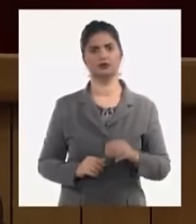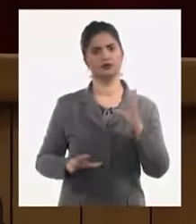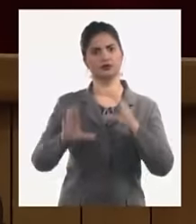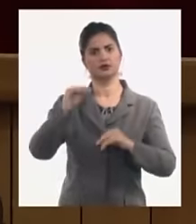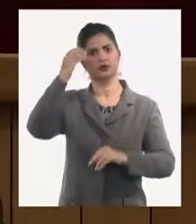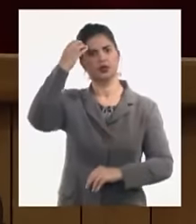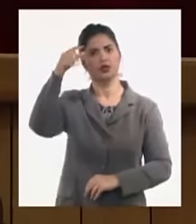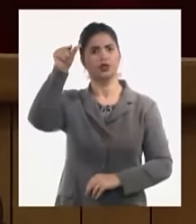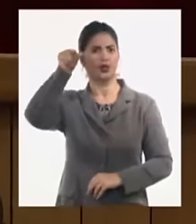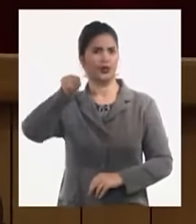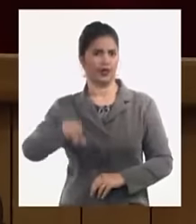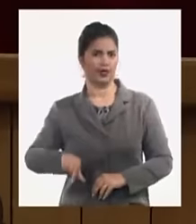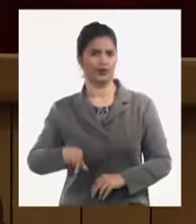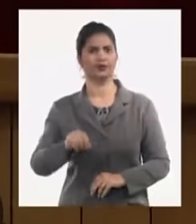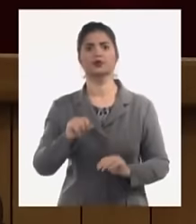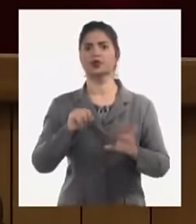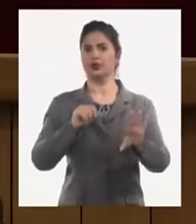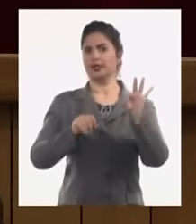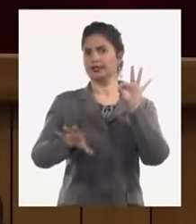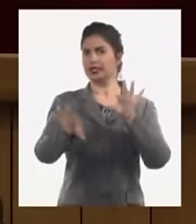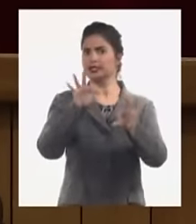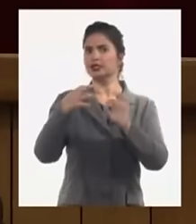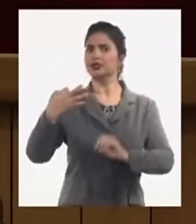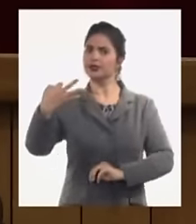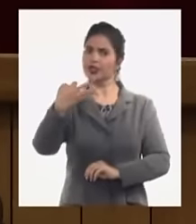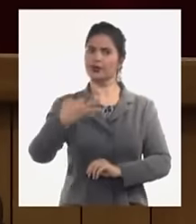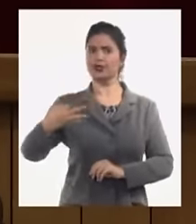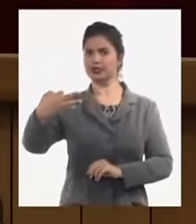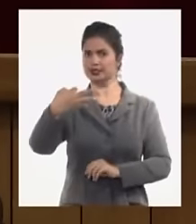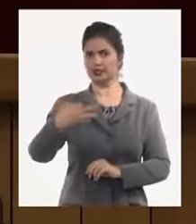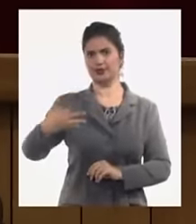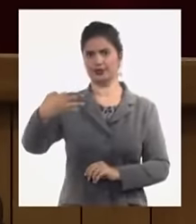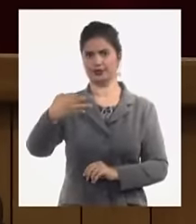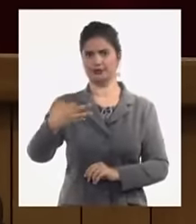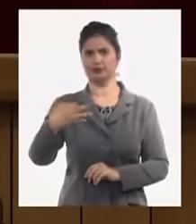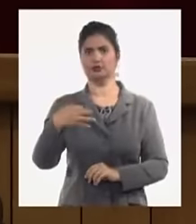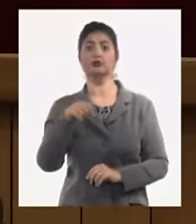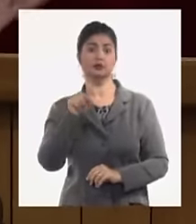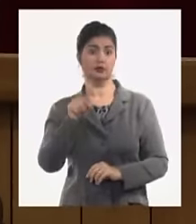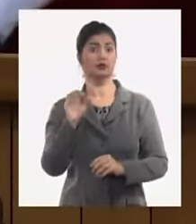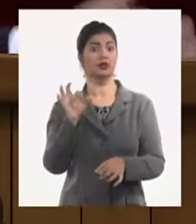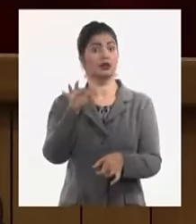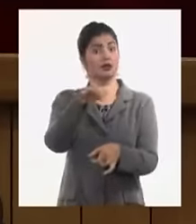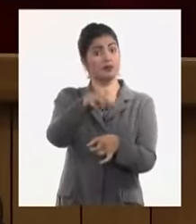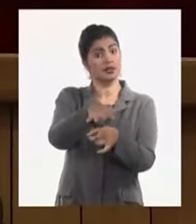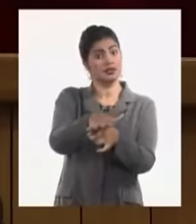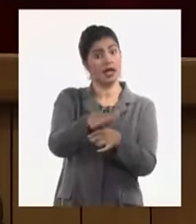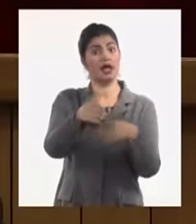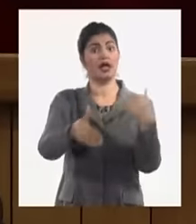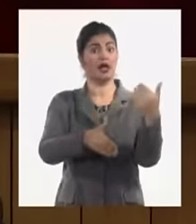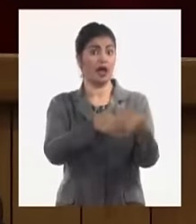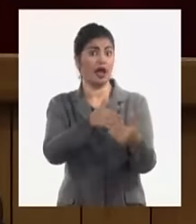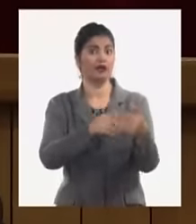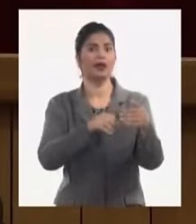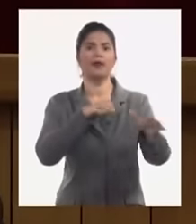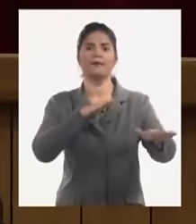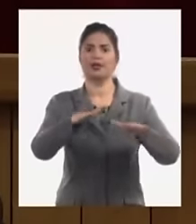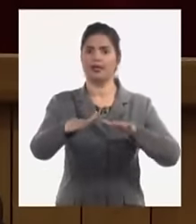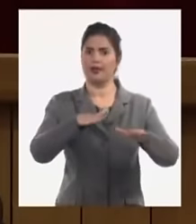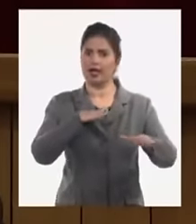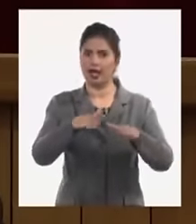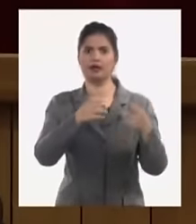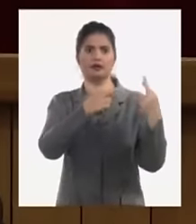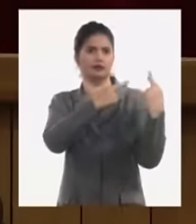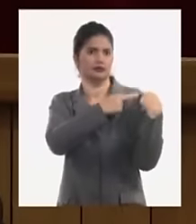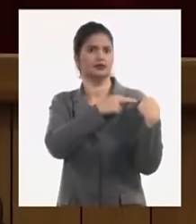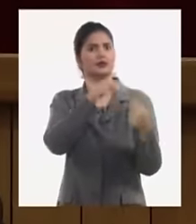una selección de municipios con la cual vamos a empezar los vamos a preparar ahora a principio